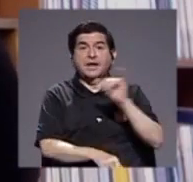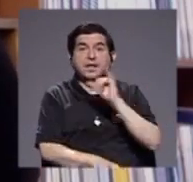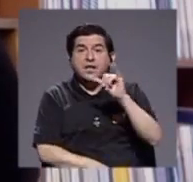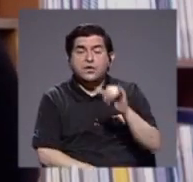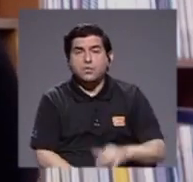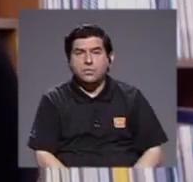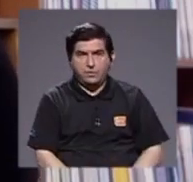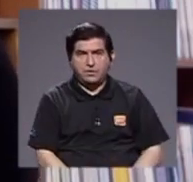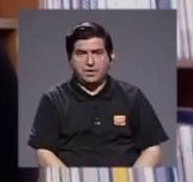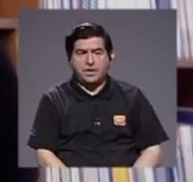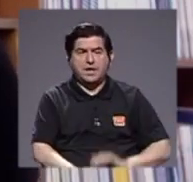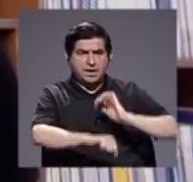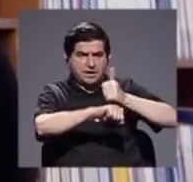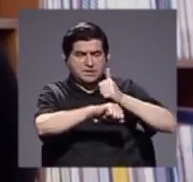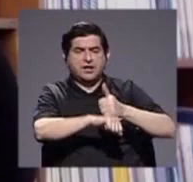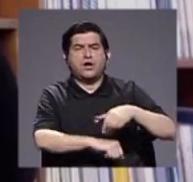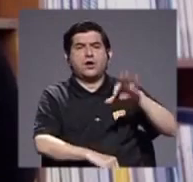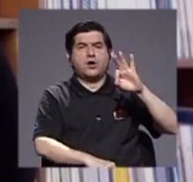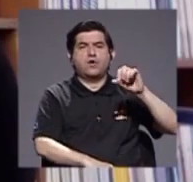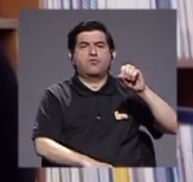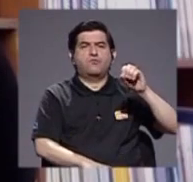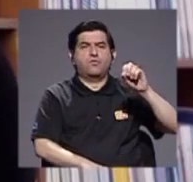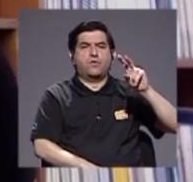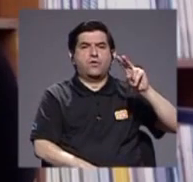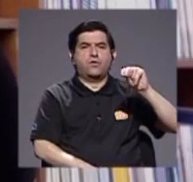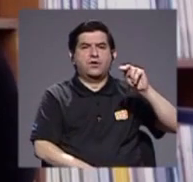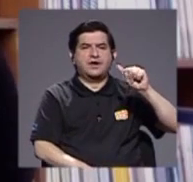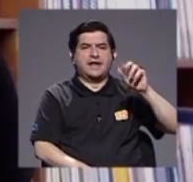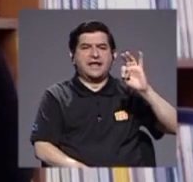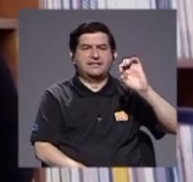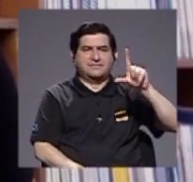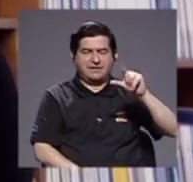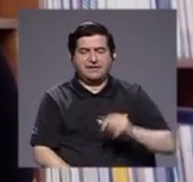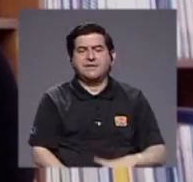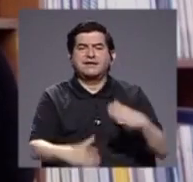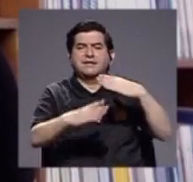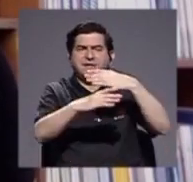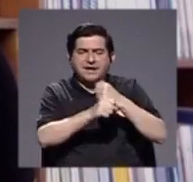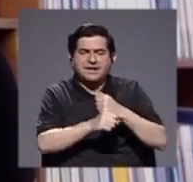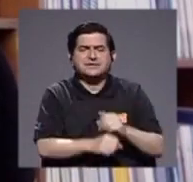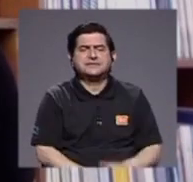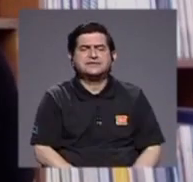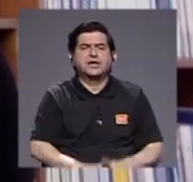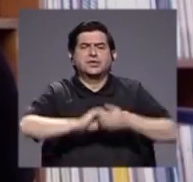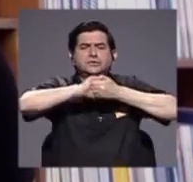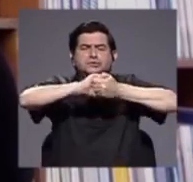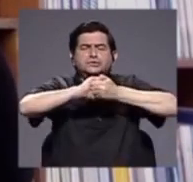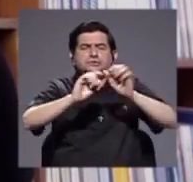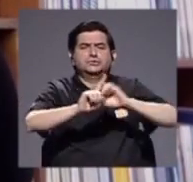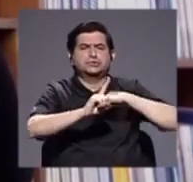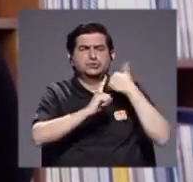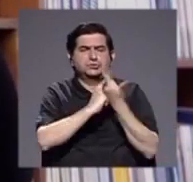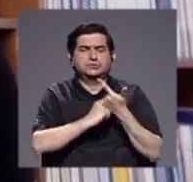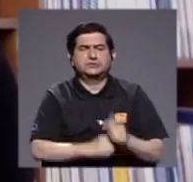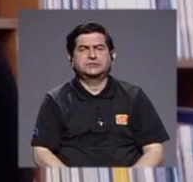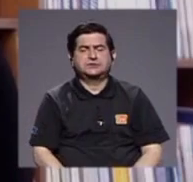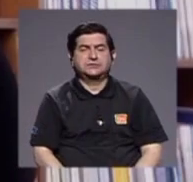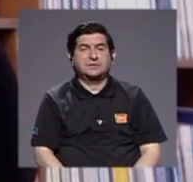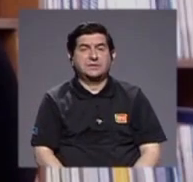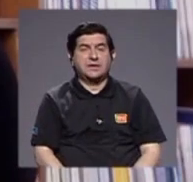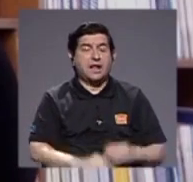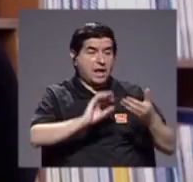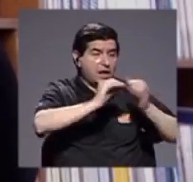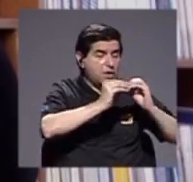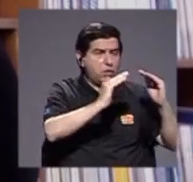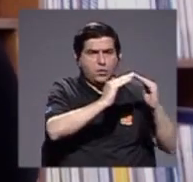se creó Fonatel con la idea de generar una solidaridad social para que cada vez más hogares